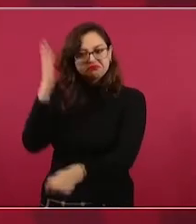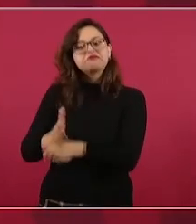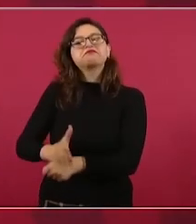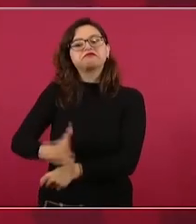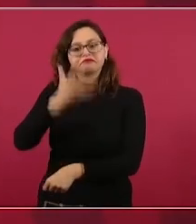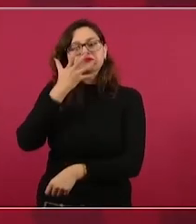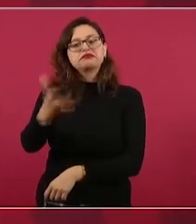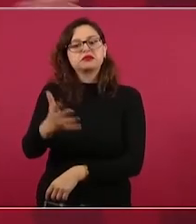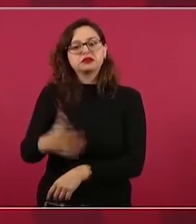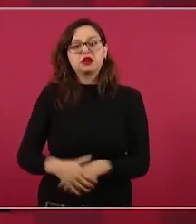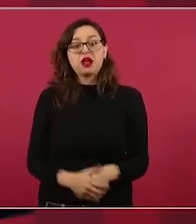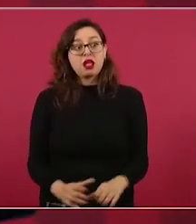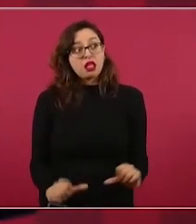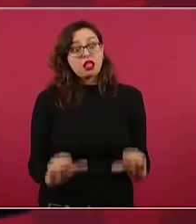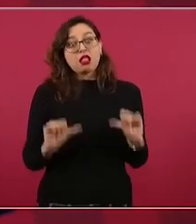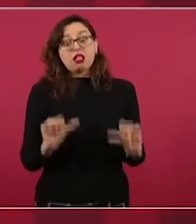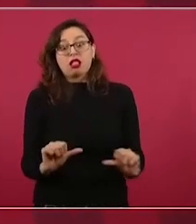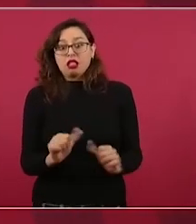y este